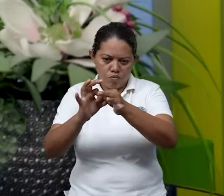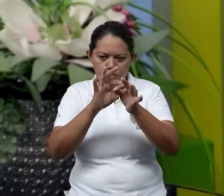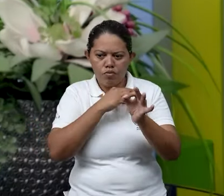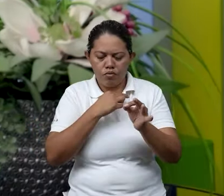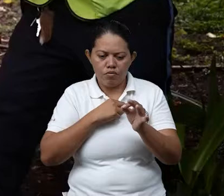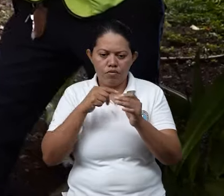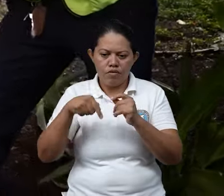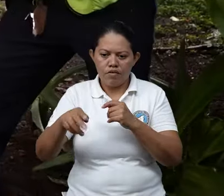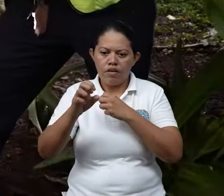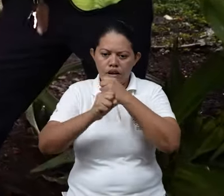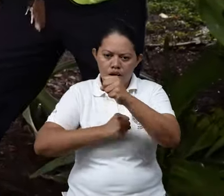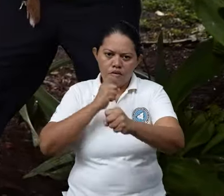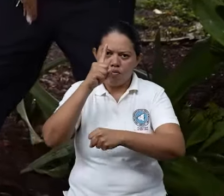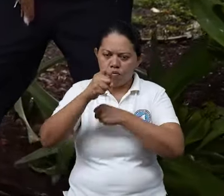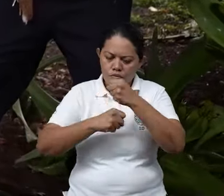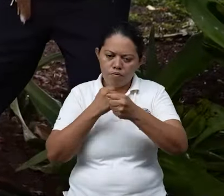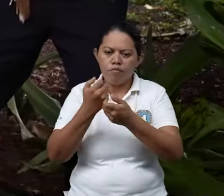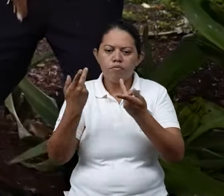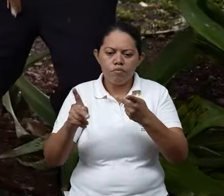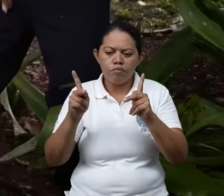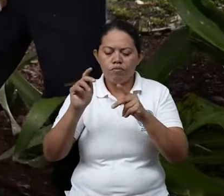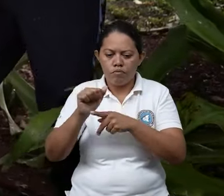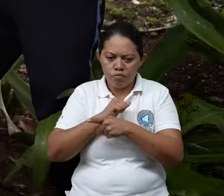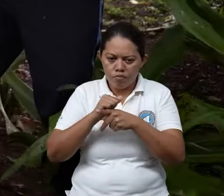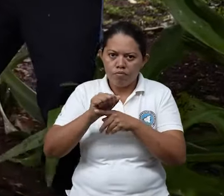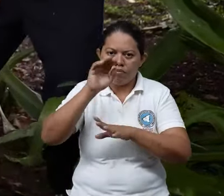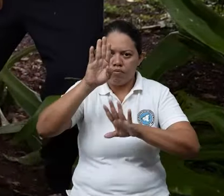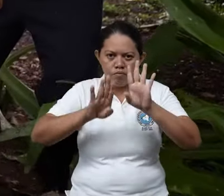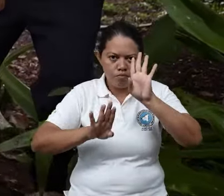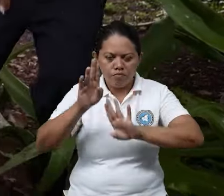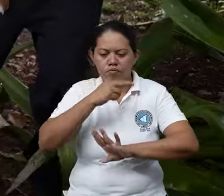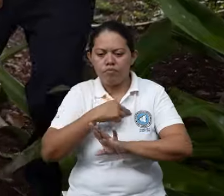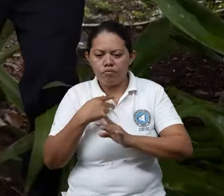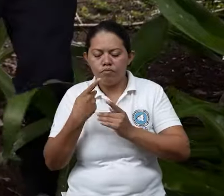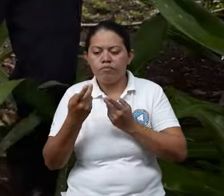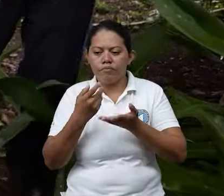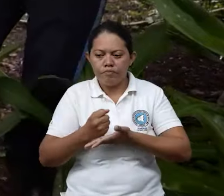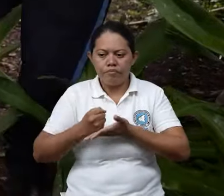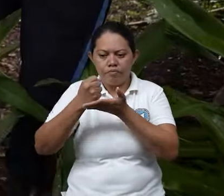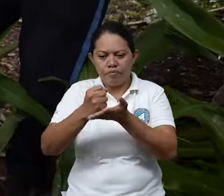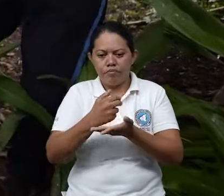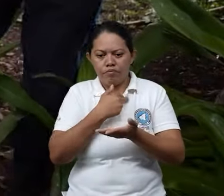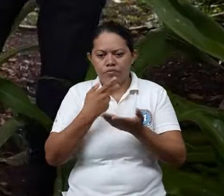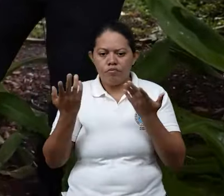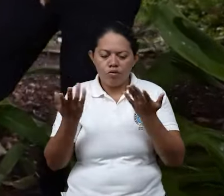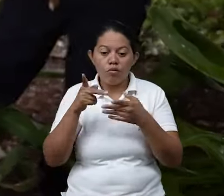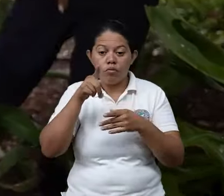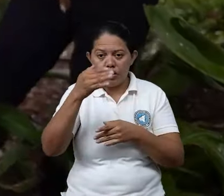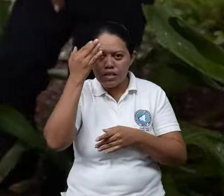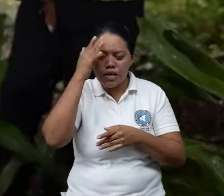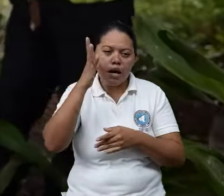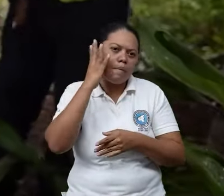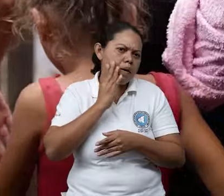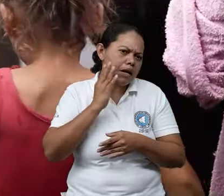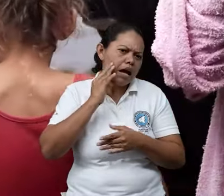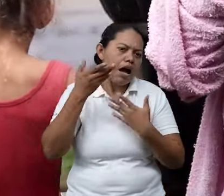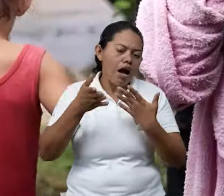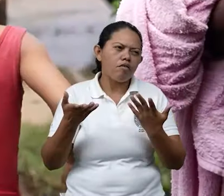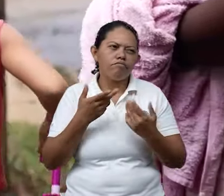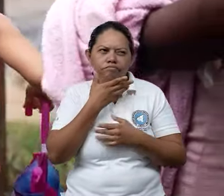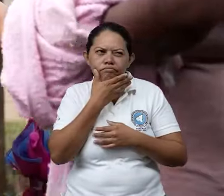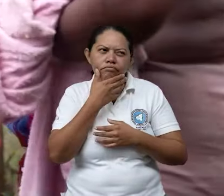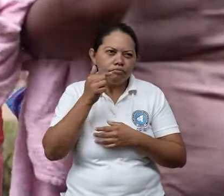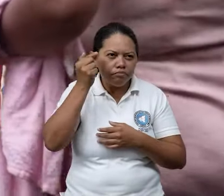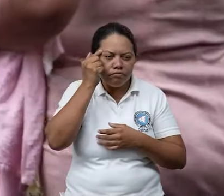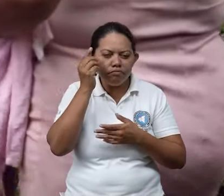nacionales al año, donde la población es partícipe y también es protagonista directa, porque son ellos los que arman sus propias